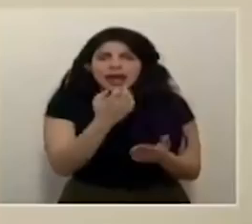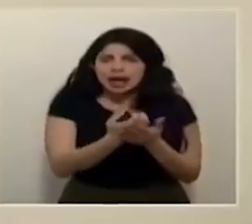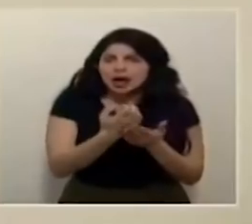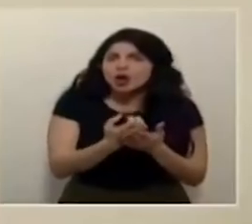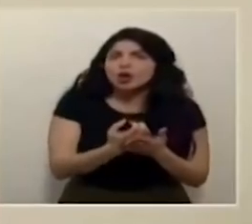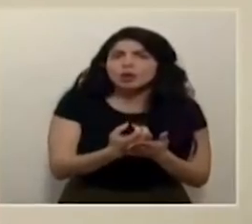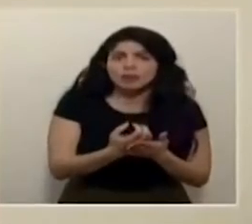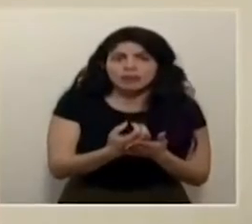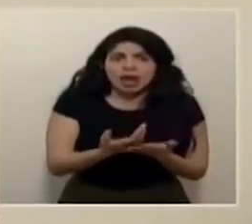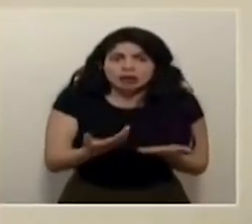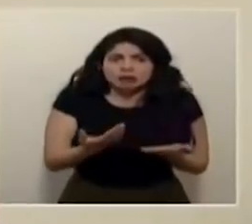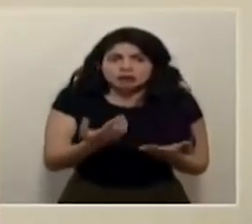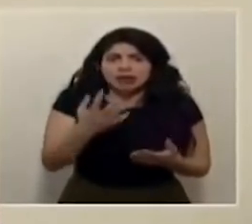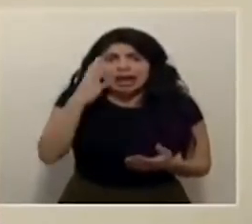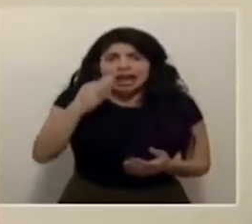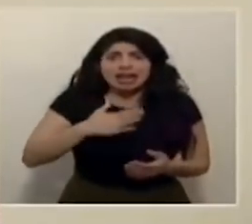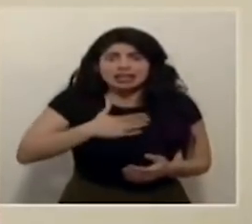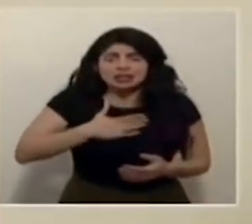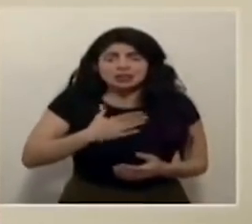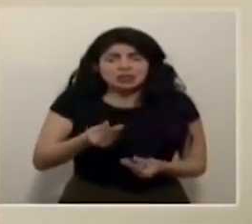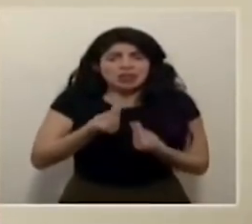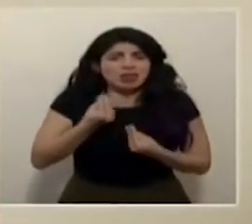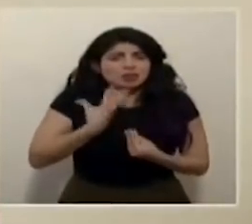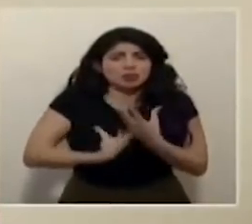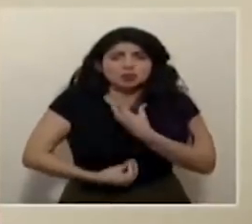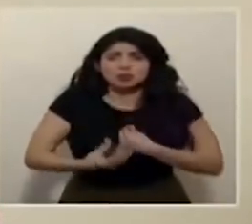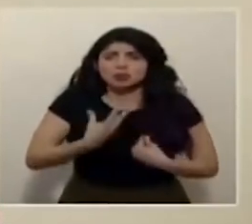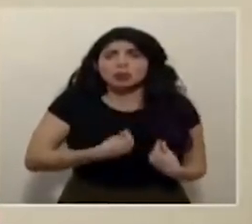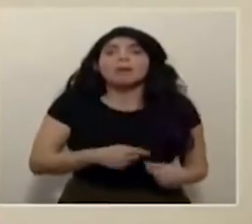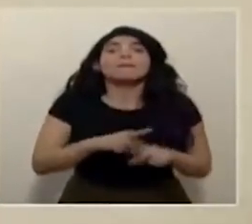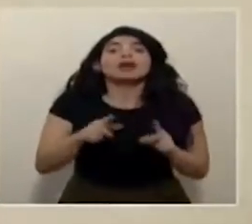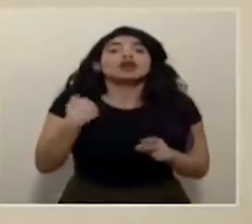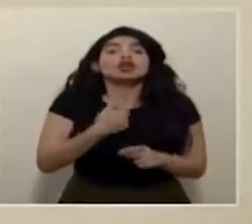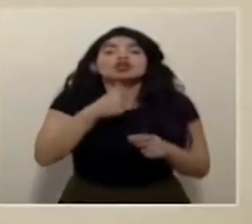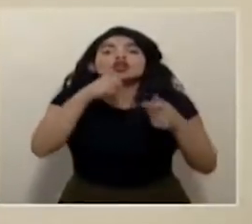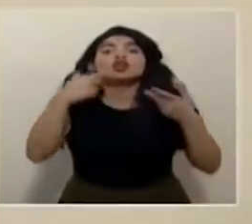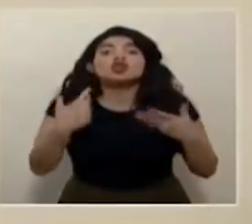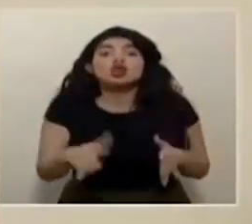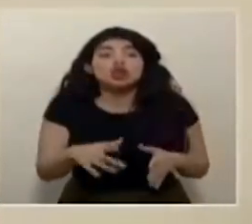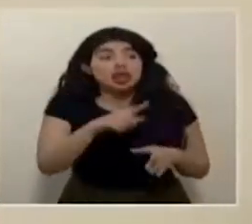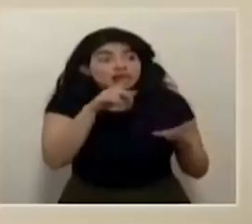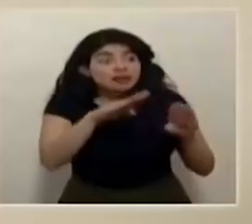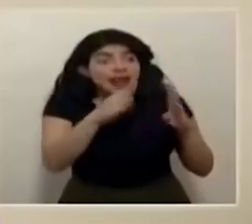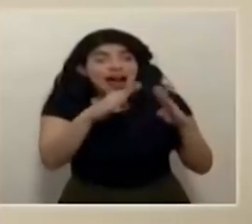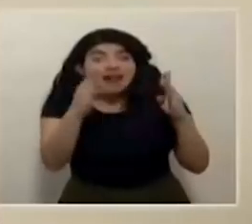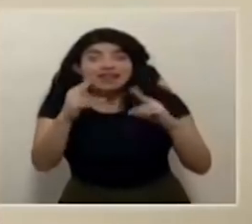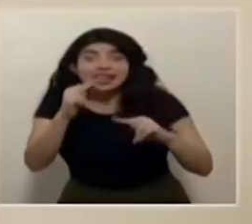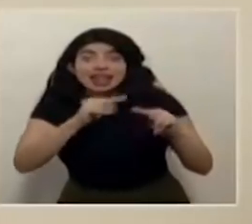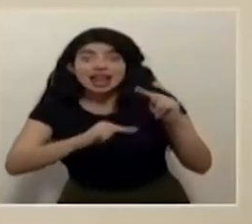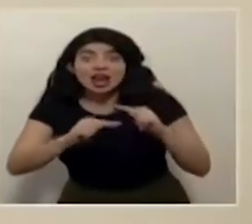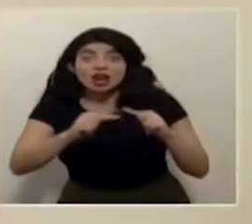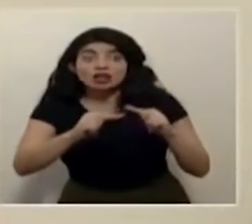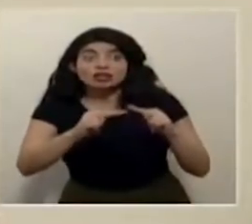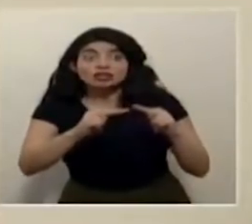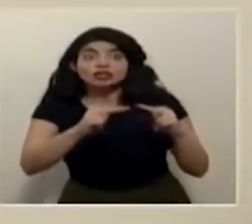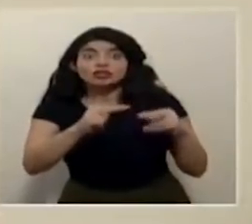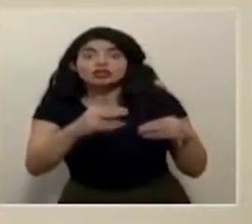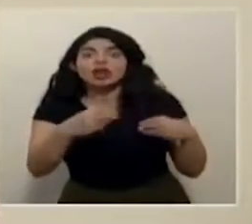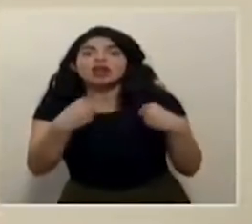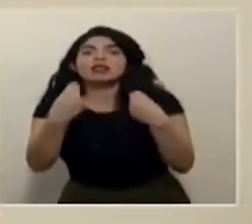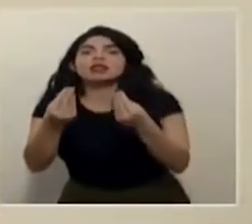créanme que es algo que me llena de angustia pero lo que no queremos es que esa actividad económica vaya a